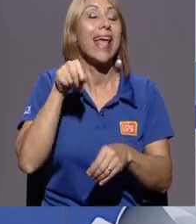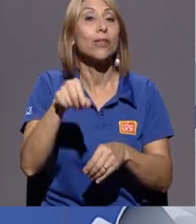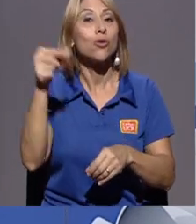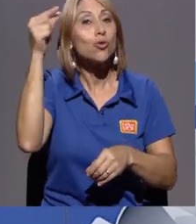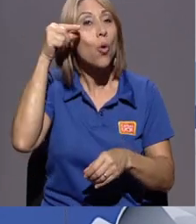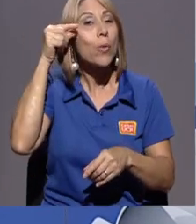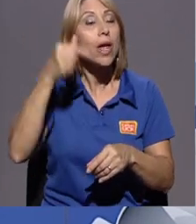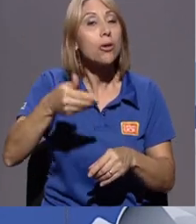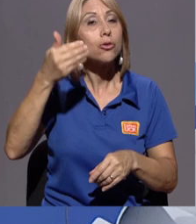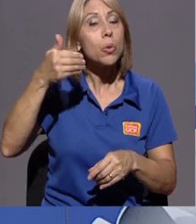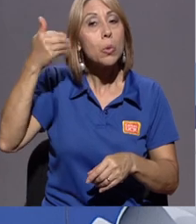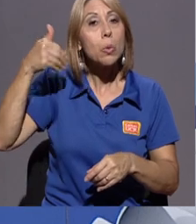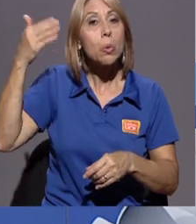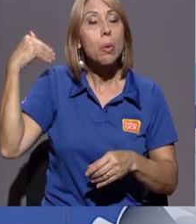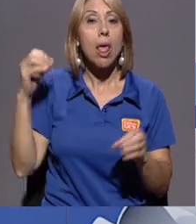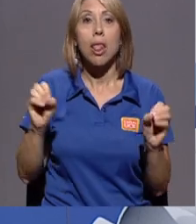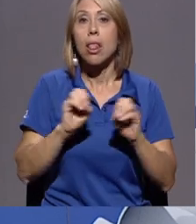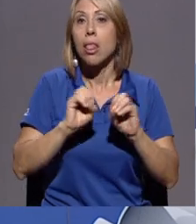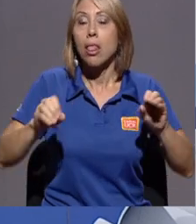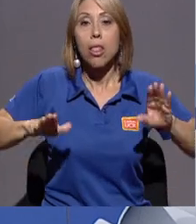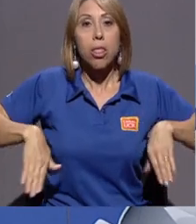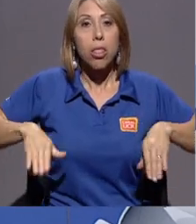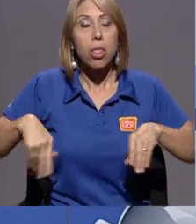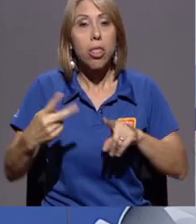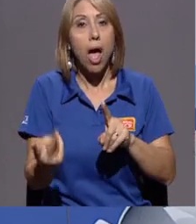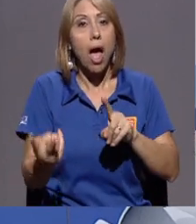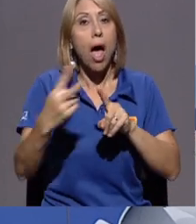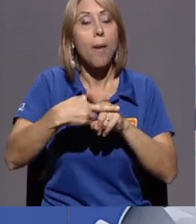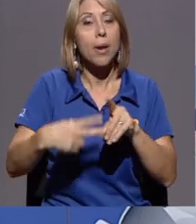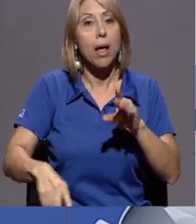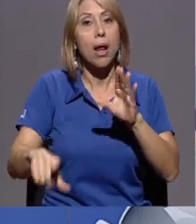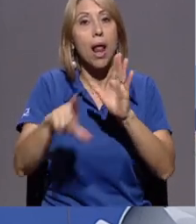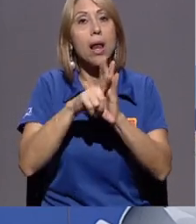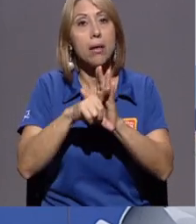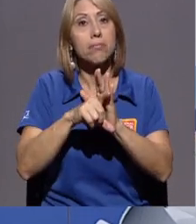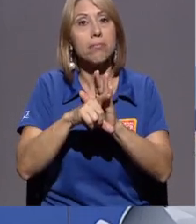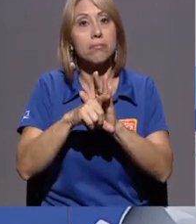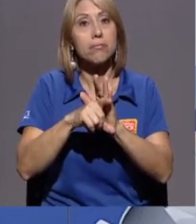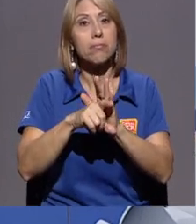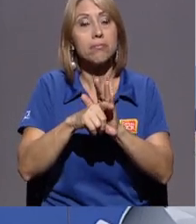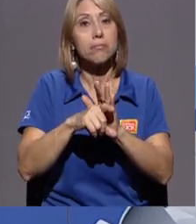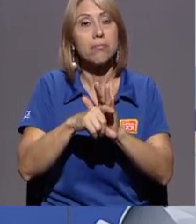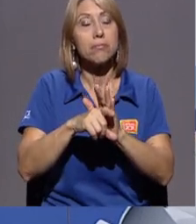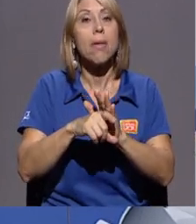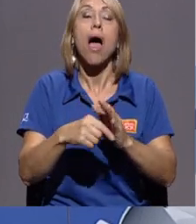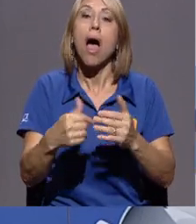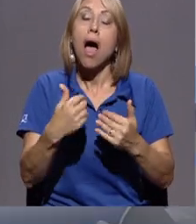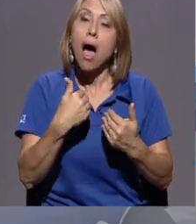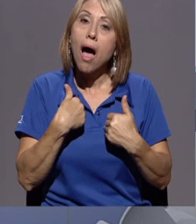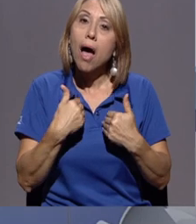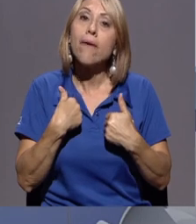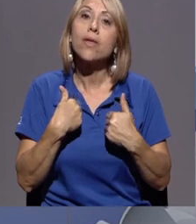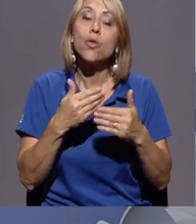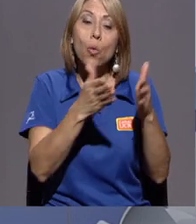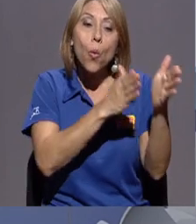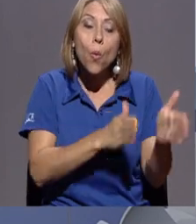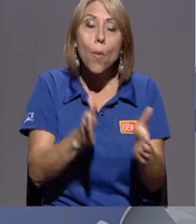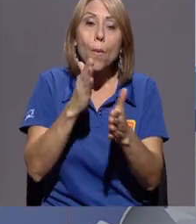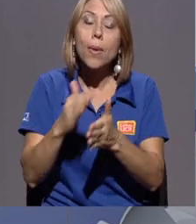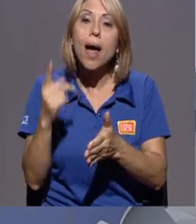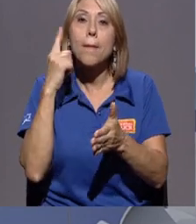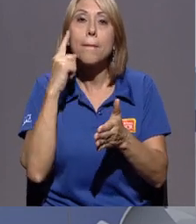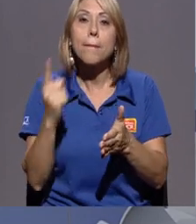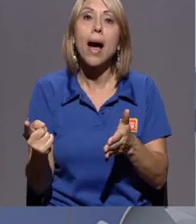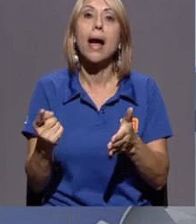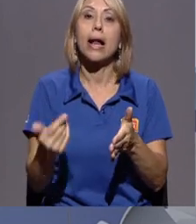digamos, han aplicado la ley. Ha habido un plan de reivindicación de